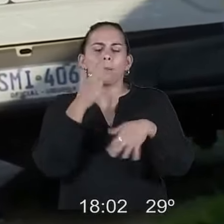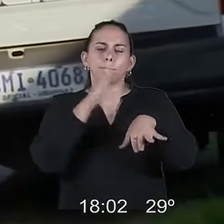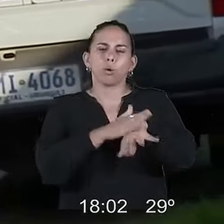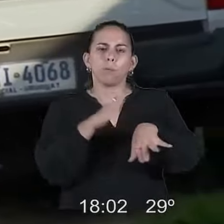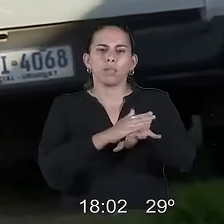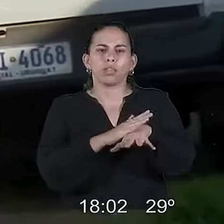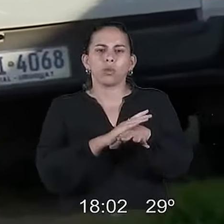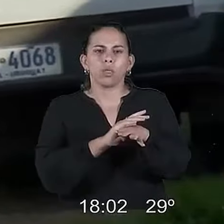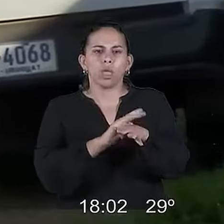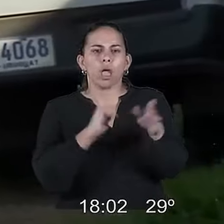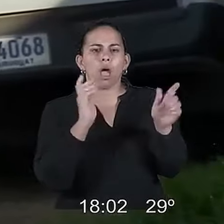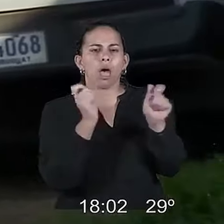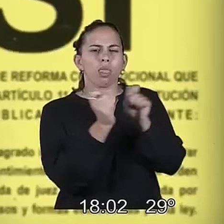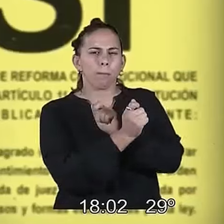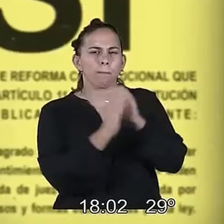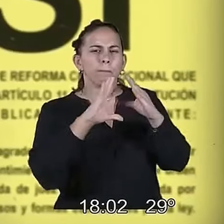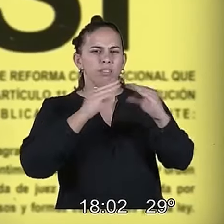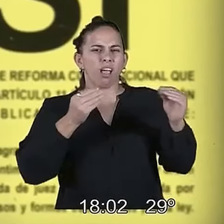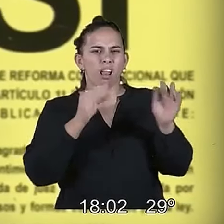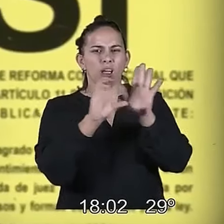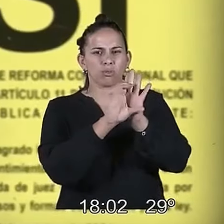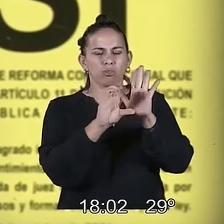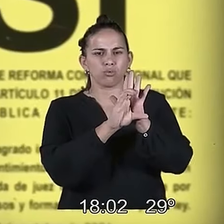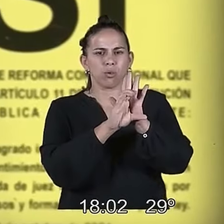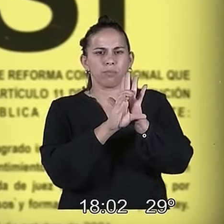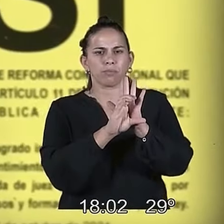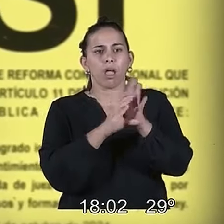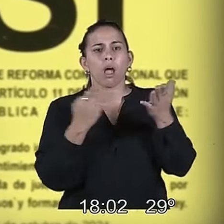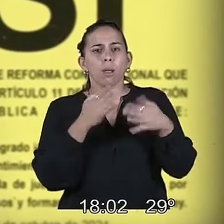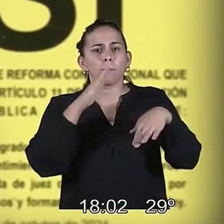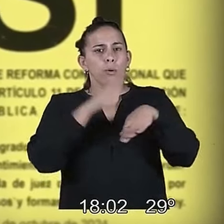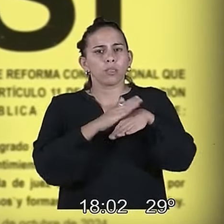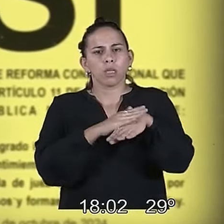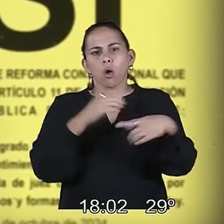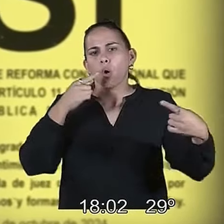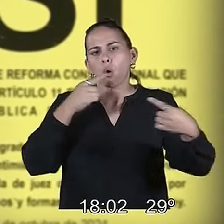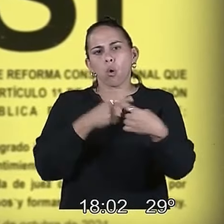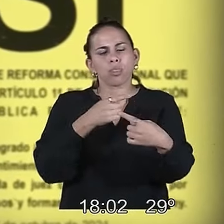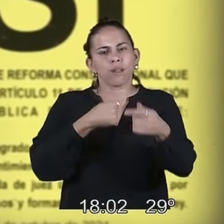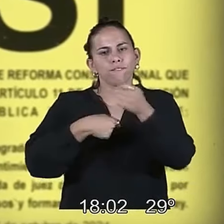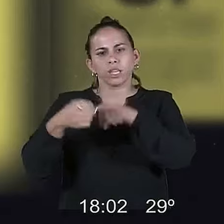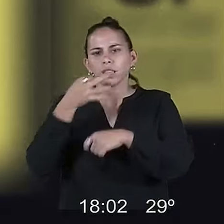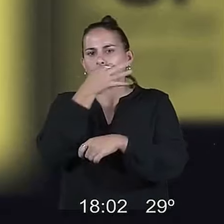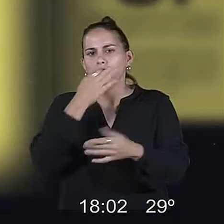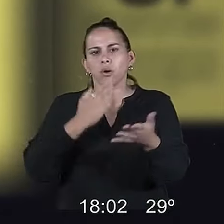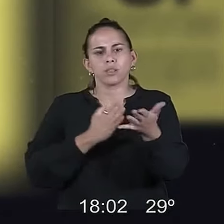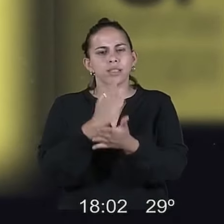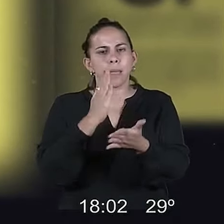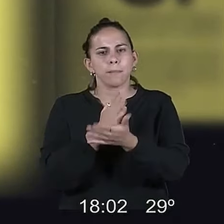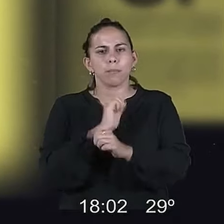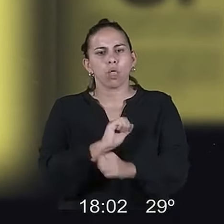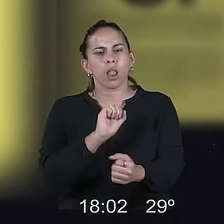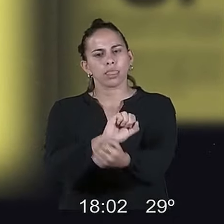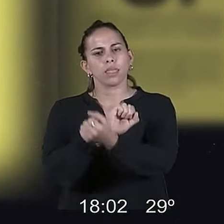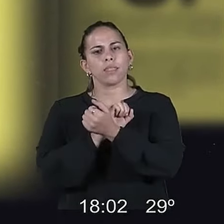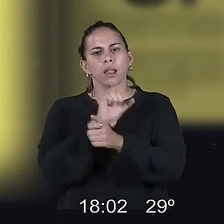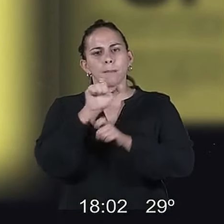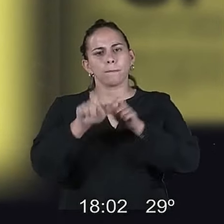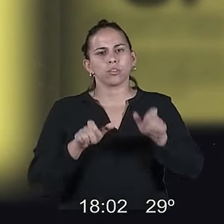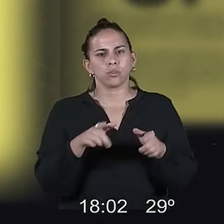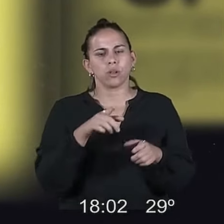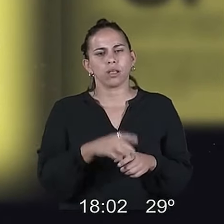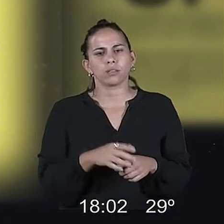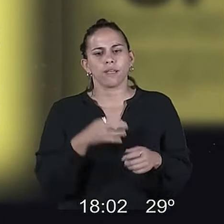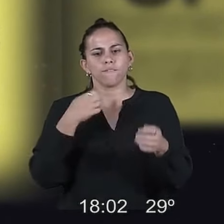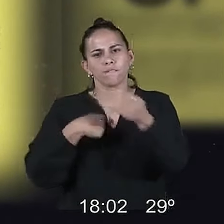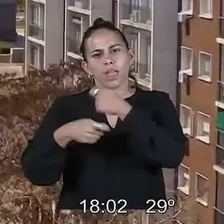de adecuar la Constitución. Llegó la hora de combatir al delito las 24 horas para detener a los delincuentes que